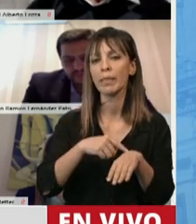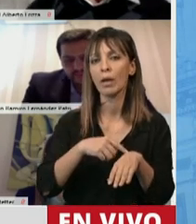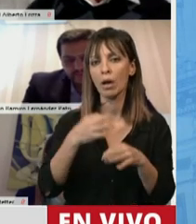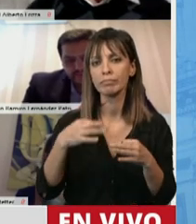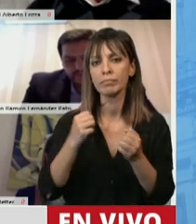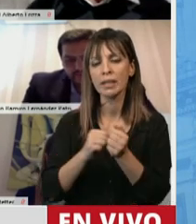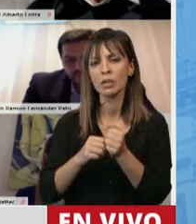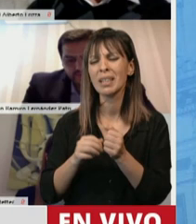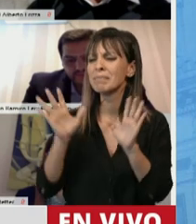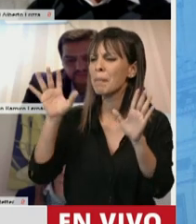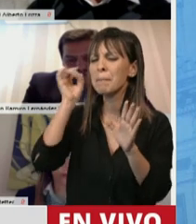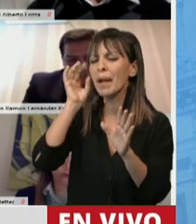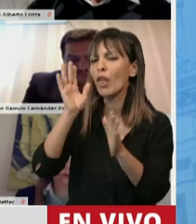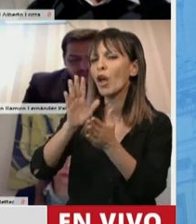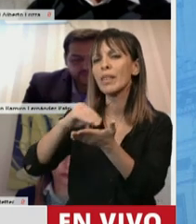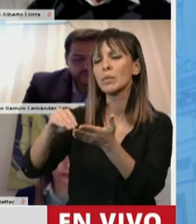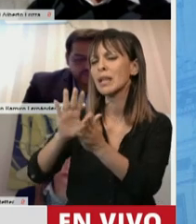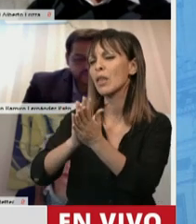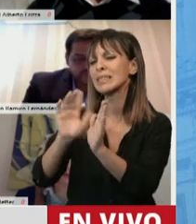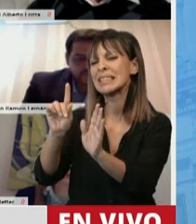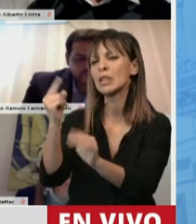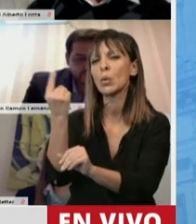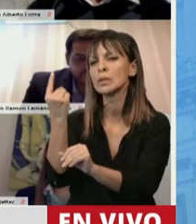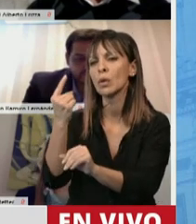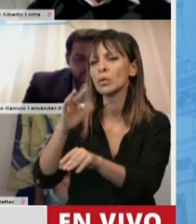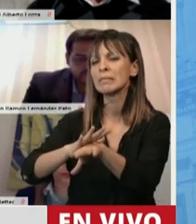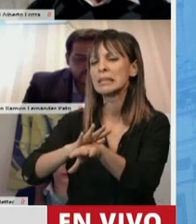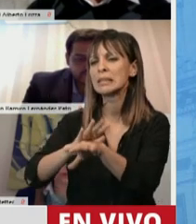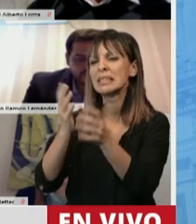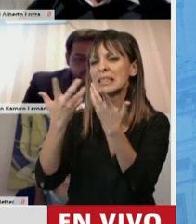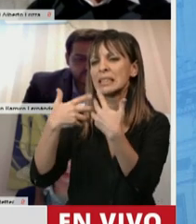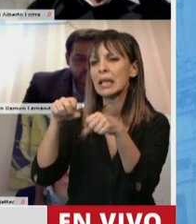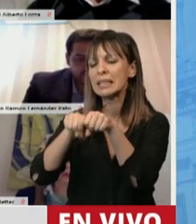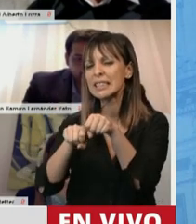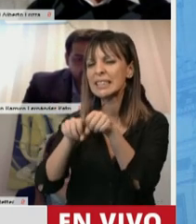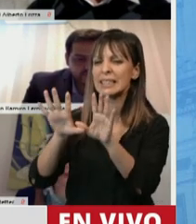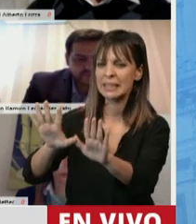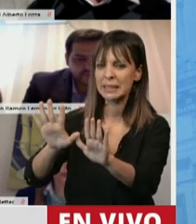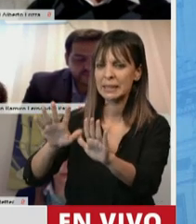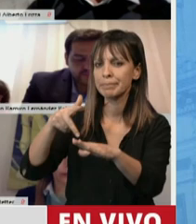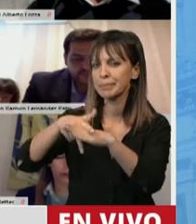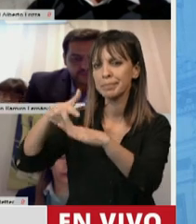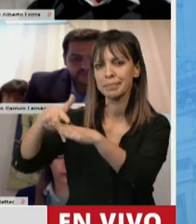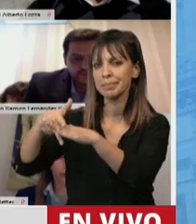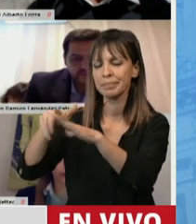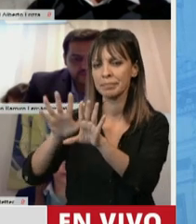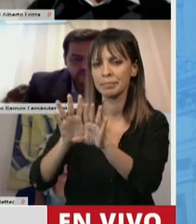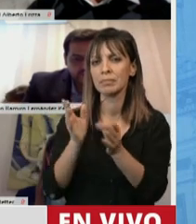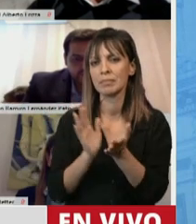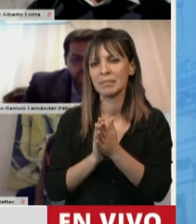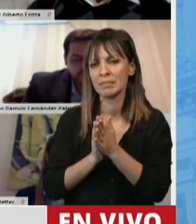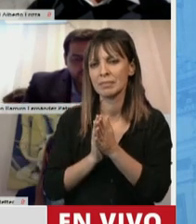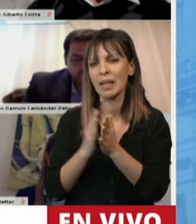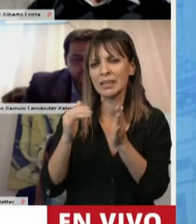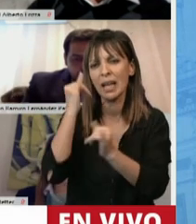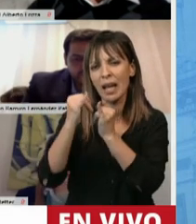atraviesan todas las áreas. Diputado, le voy a pedir que espere un segundo, que hay un tema con el sistema que se está arreglando, así podemos